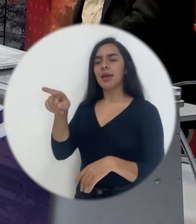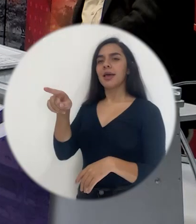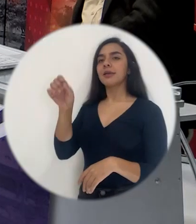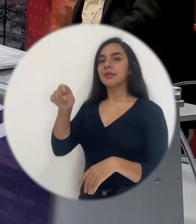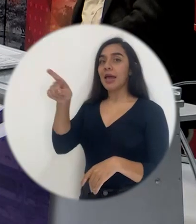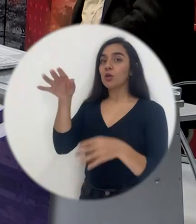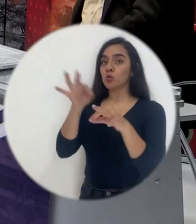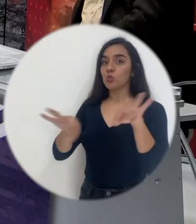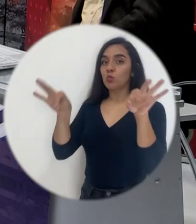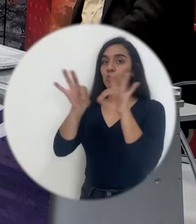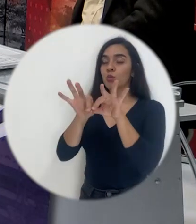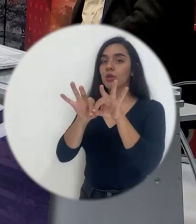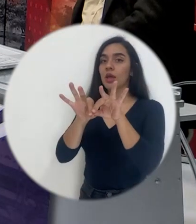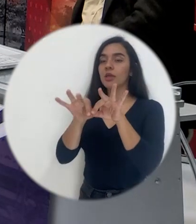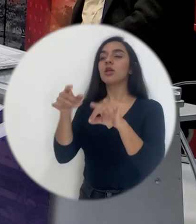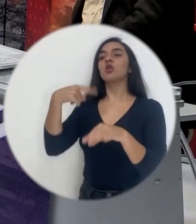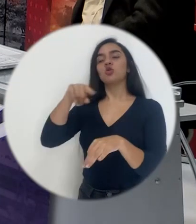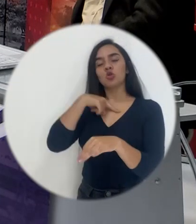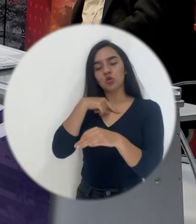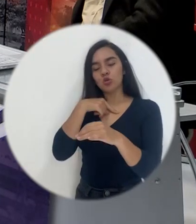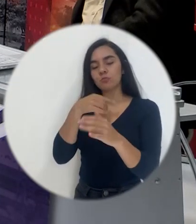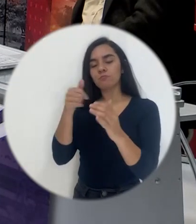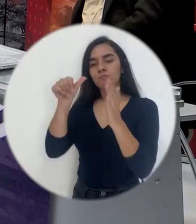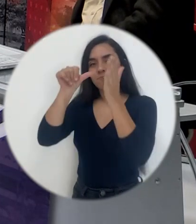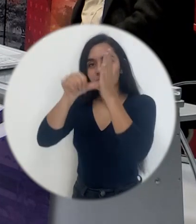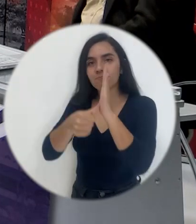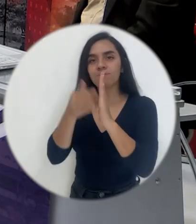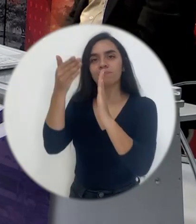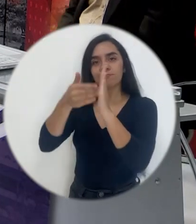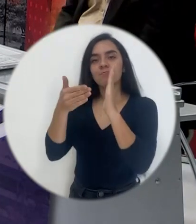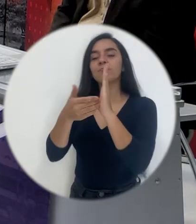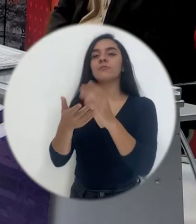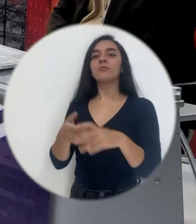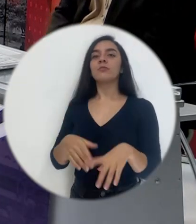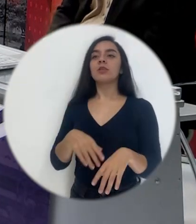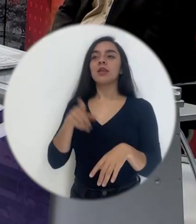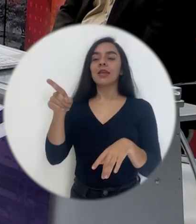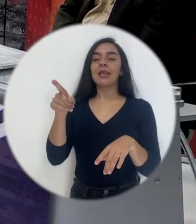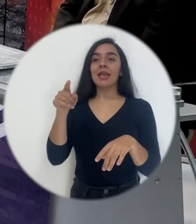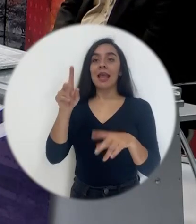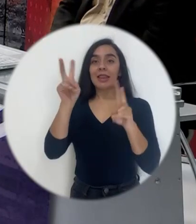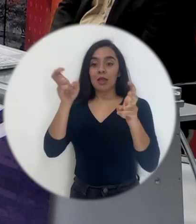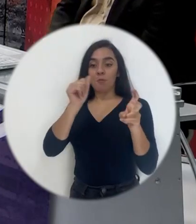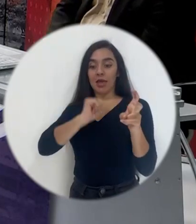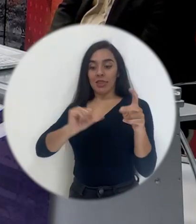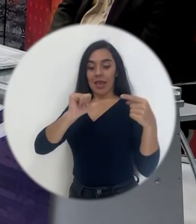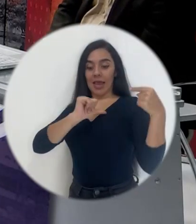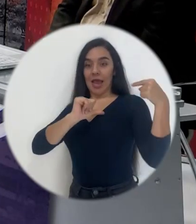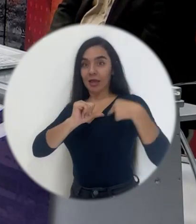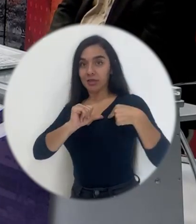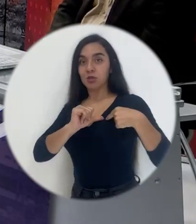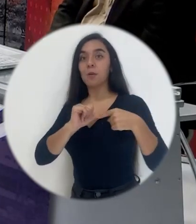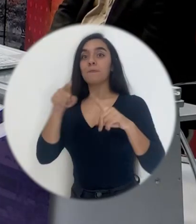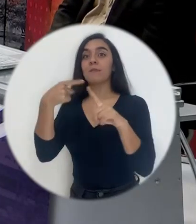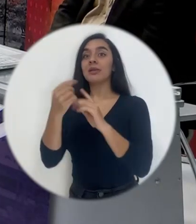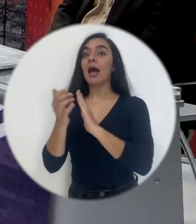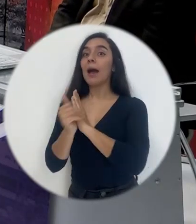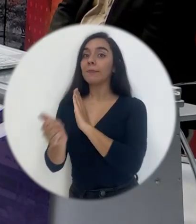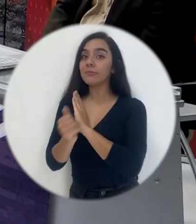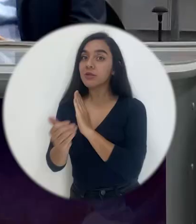es bien importante usted menciona bueno insistimos sobre el tema de las actitudes y las aptitudes